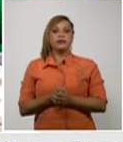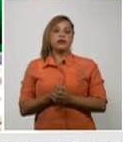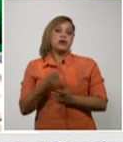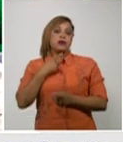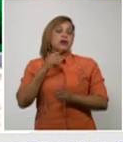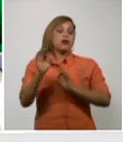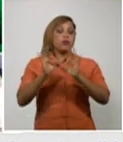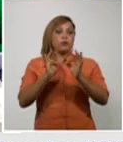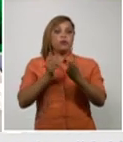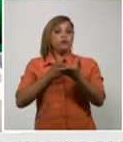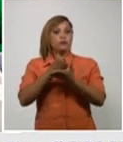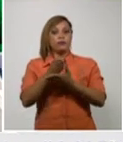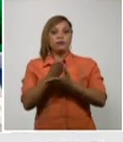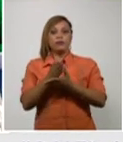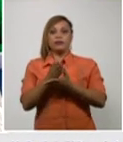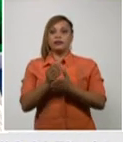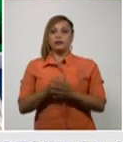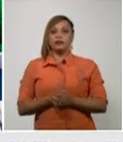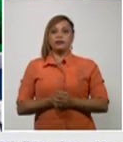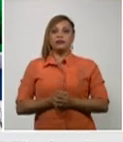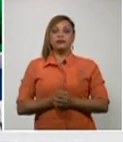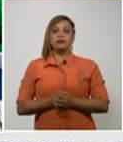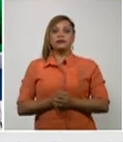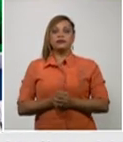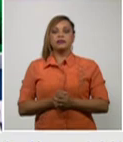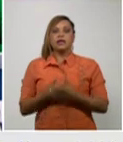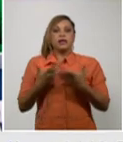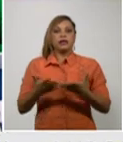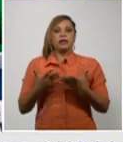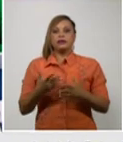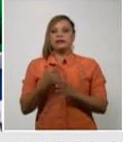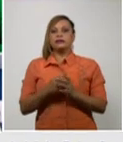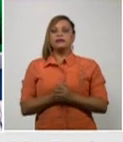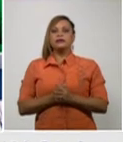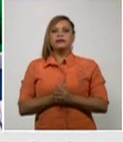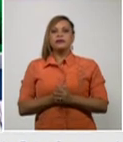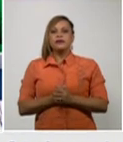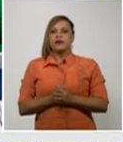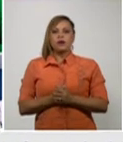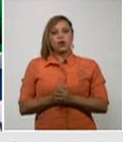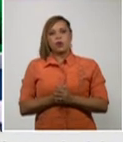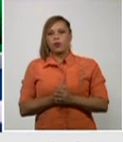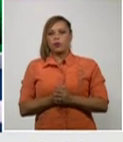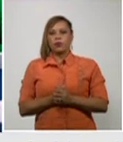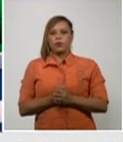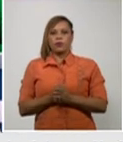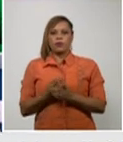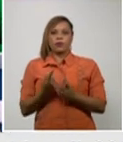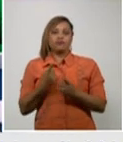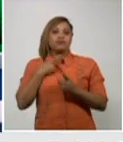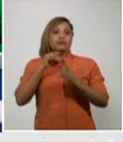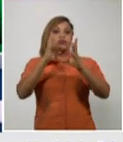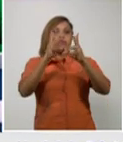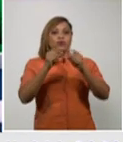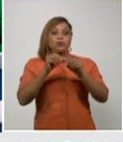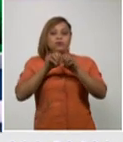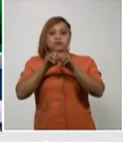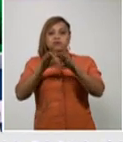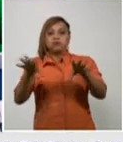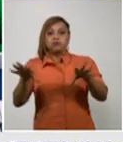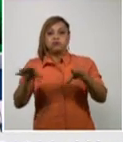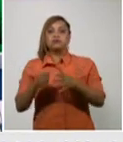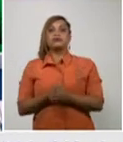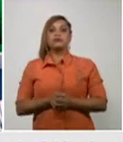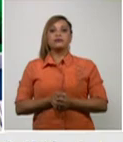cumplimentar no nos cansemos ya llevamos un año de pandemia me imagino que